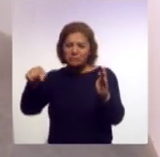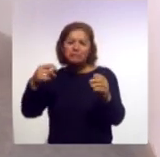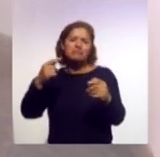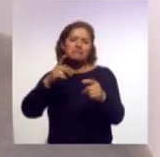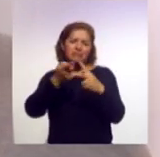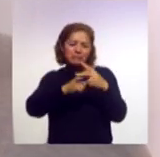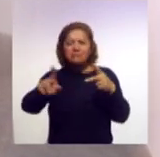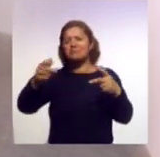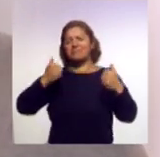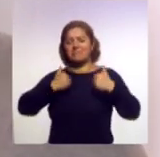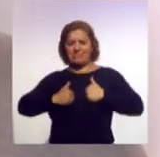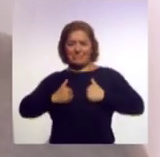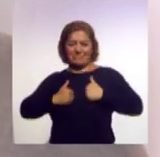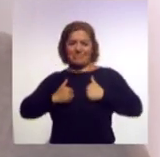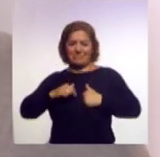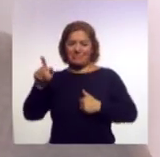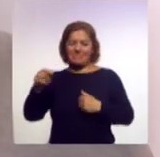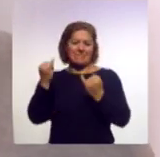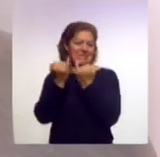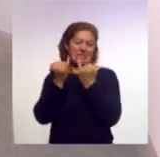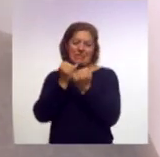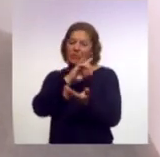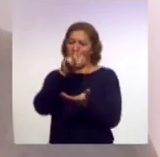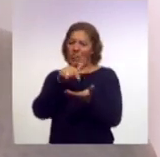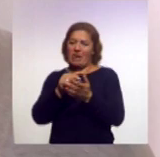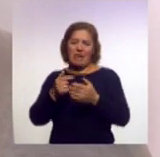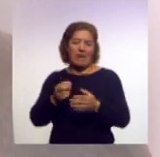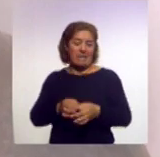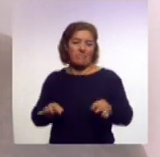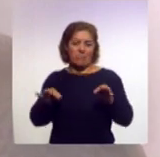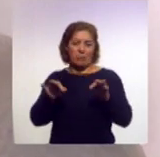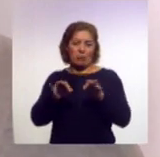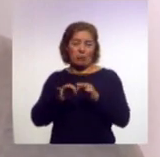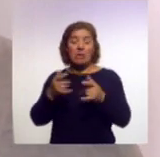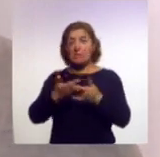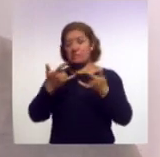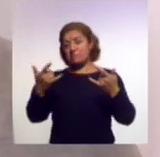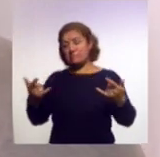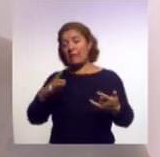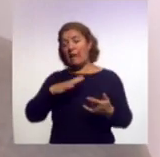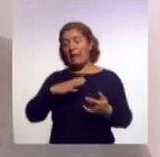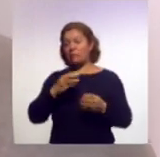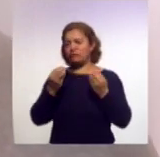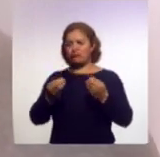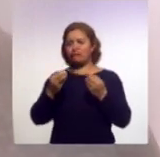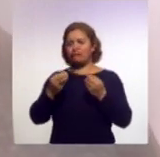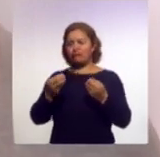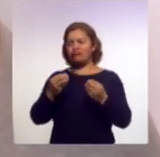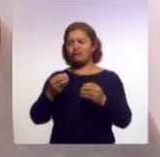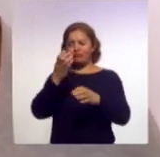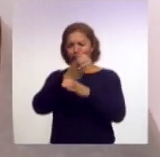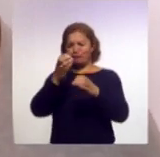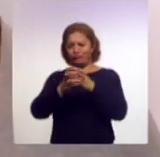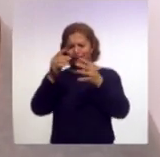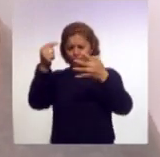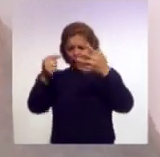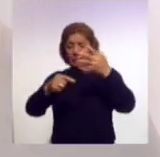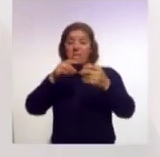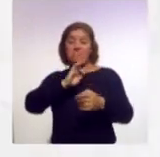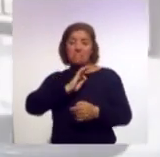Chautempa es un lugar también muy importante en fin históricamente tenemos muchas razones para poder estar